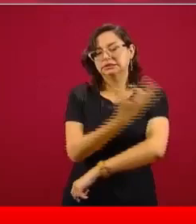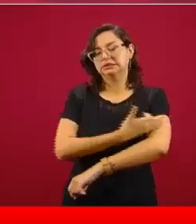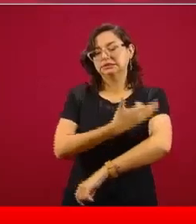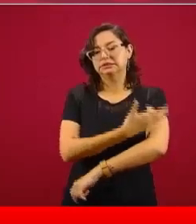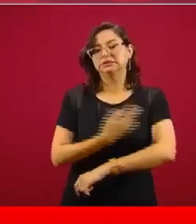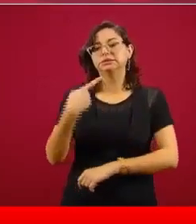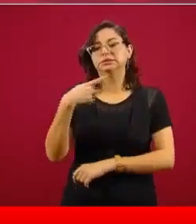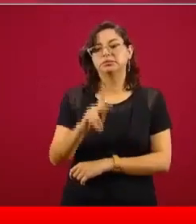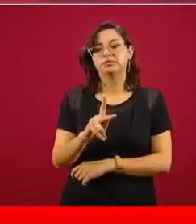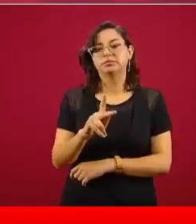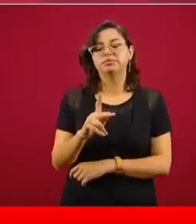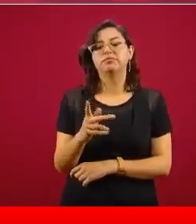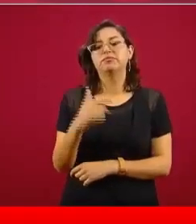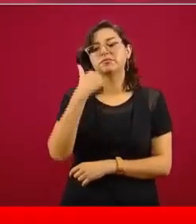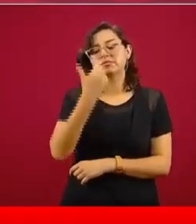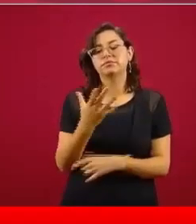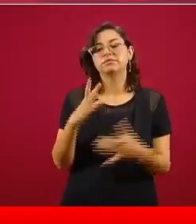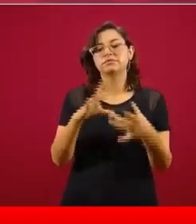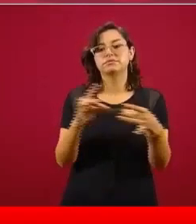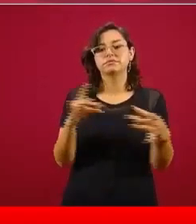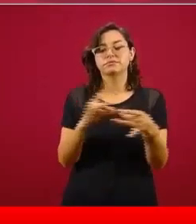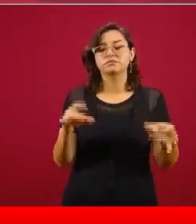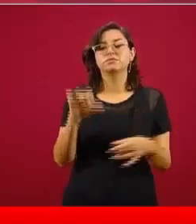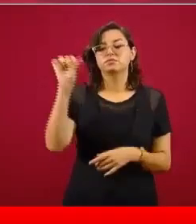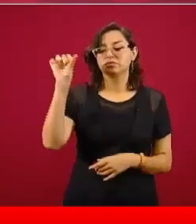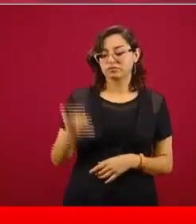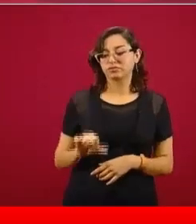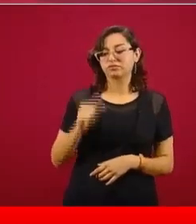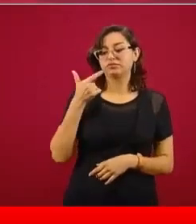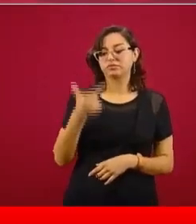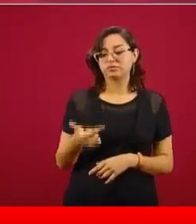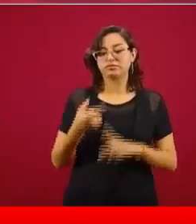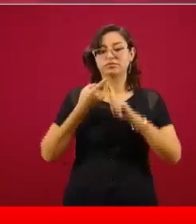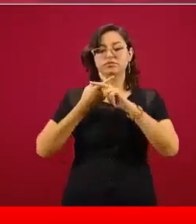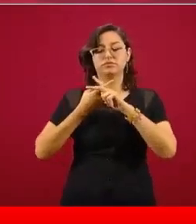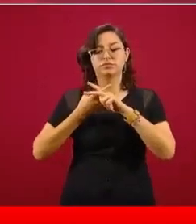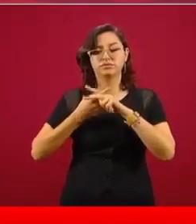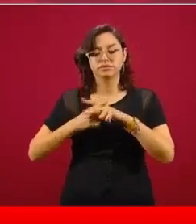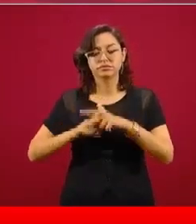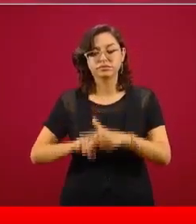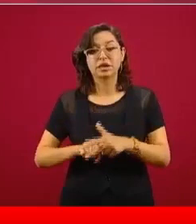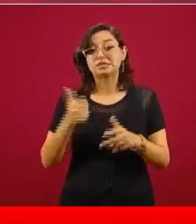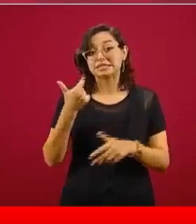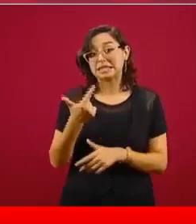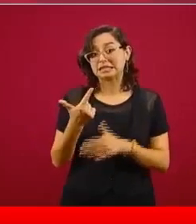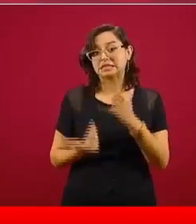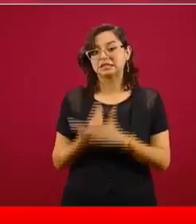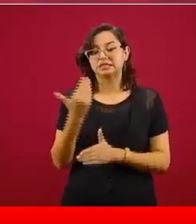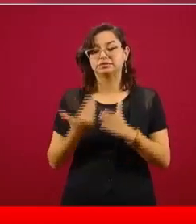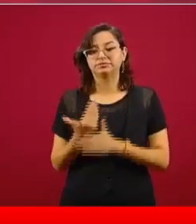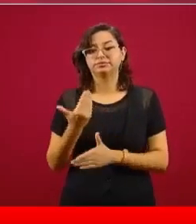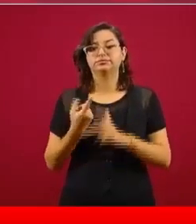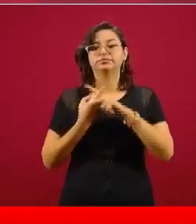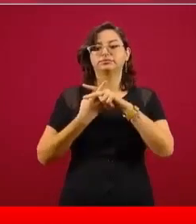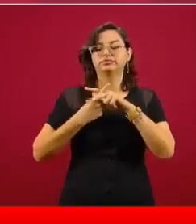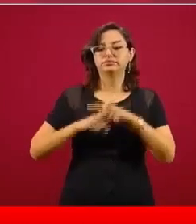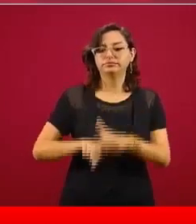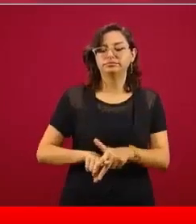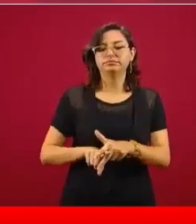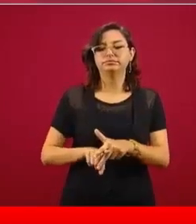A partir de las siete de la mañana de este día que abre el sistema de pagos electrónicos